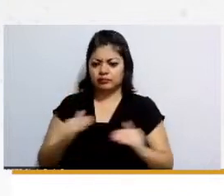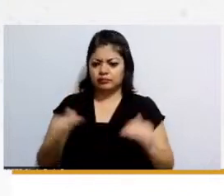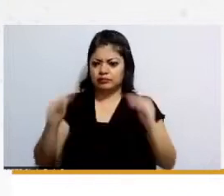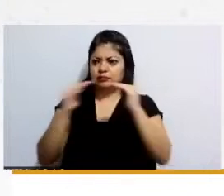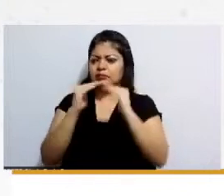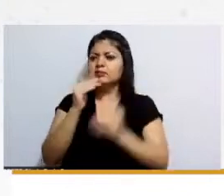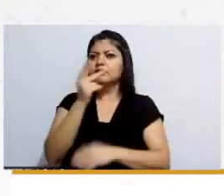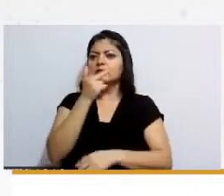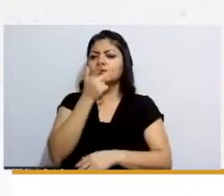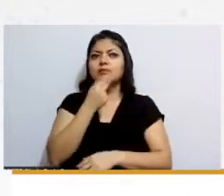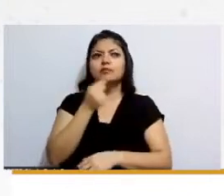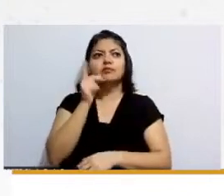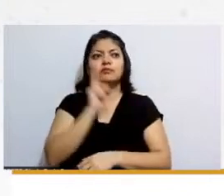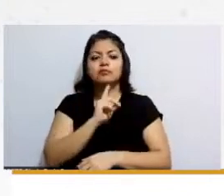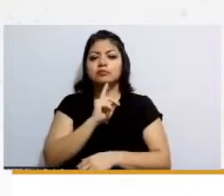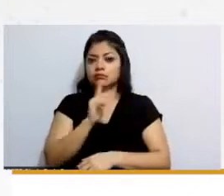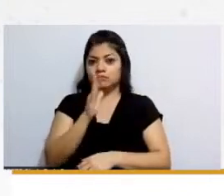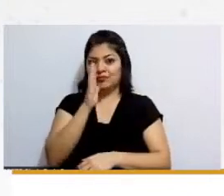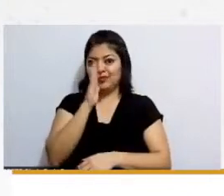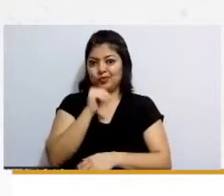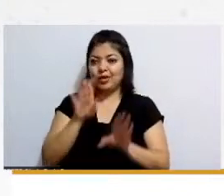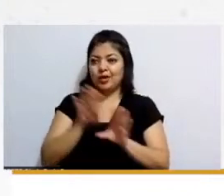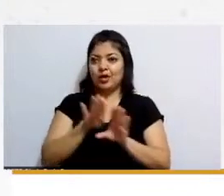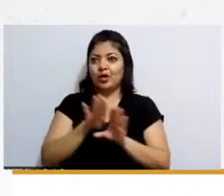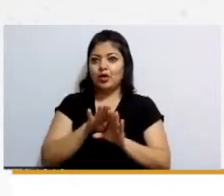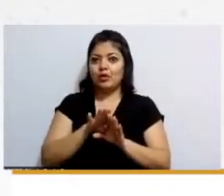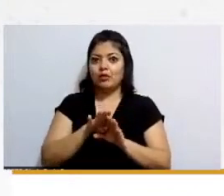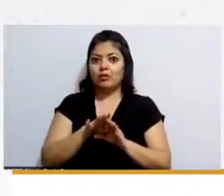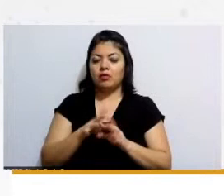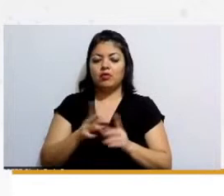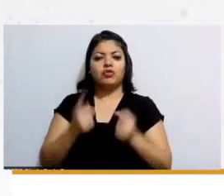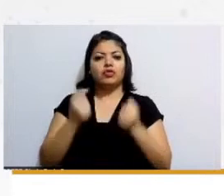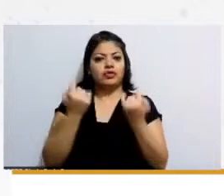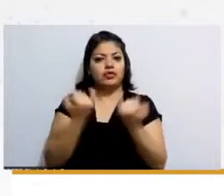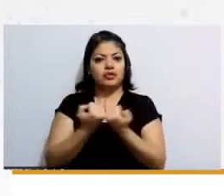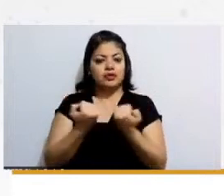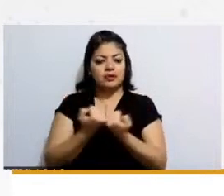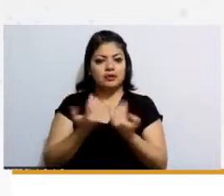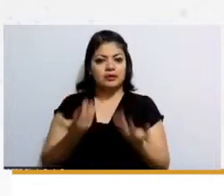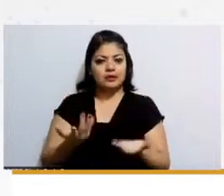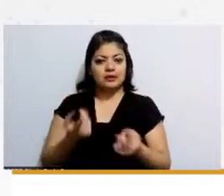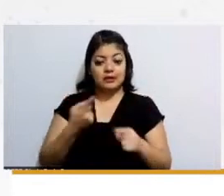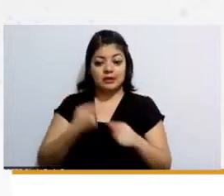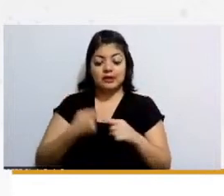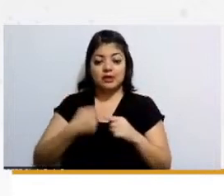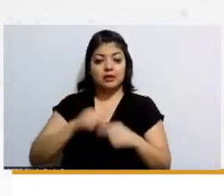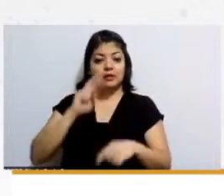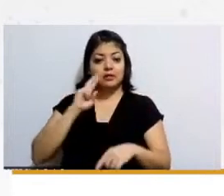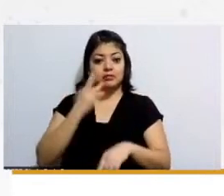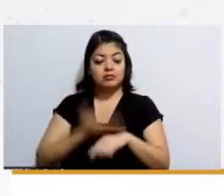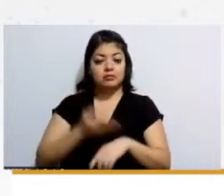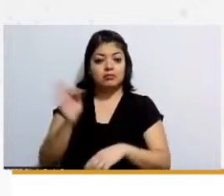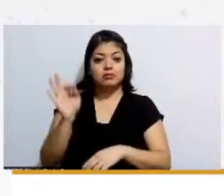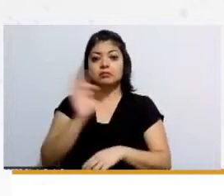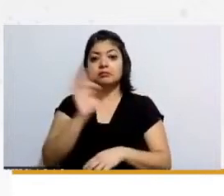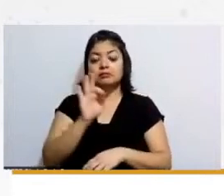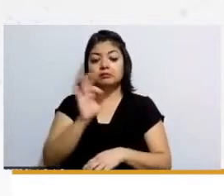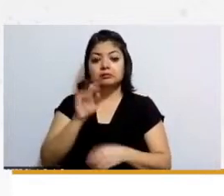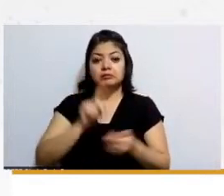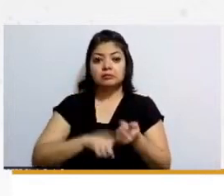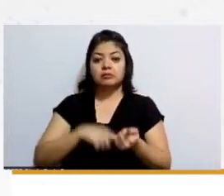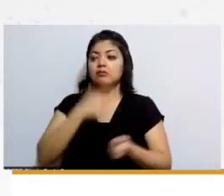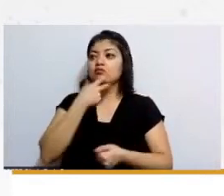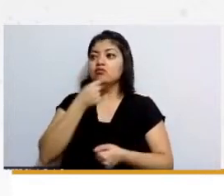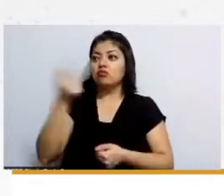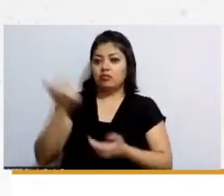sea ya no podemos permitir eso ¿por qué? porque anteriormente quien tenía al mando la casa a lo mejor financieramente el hombre